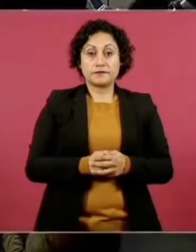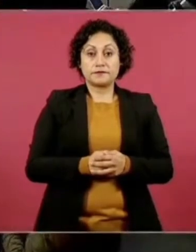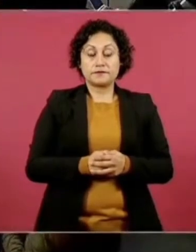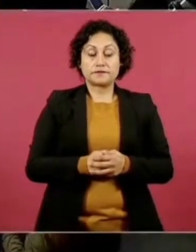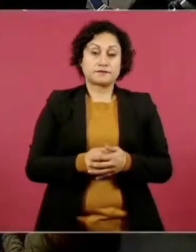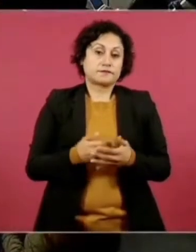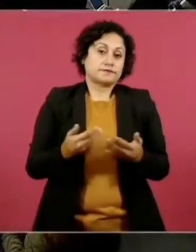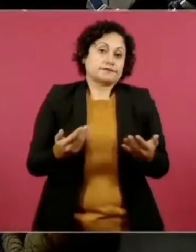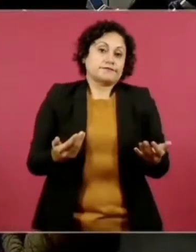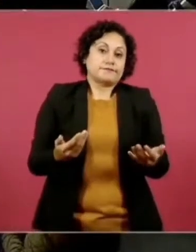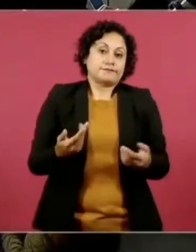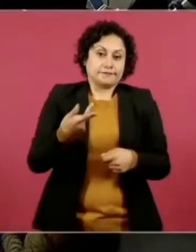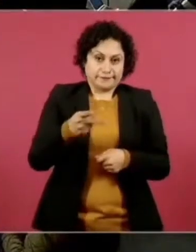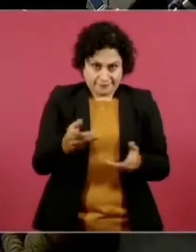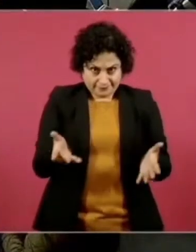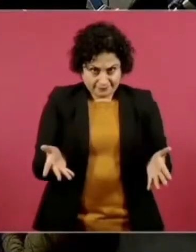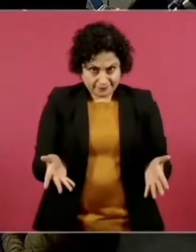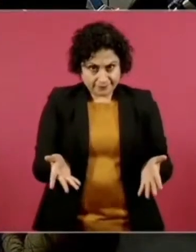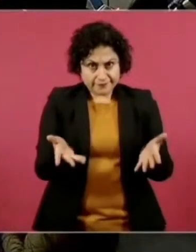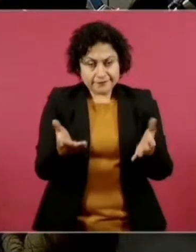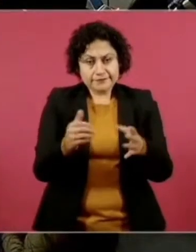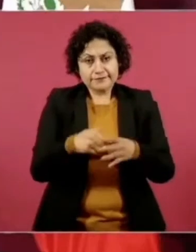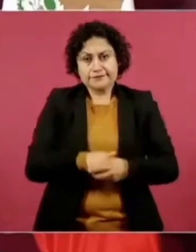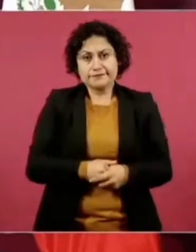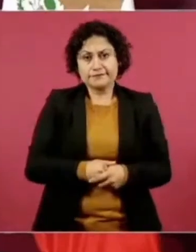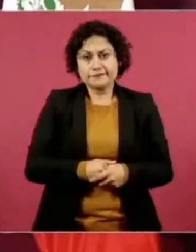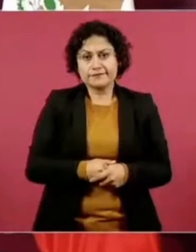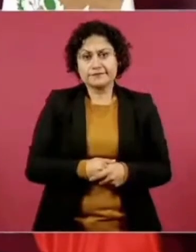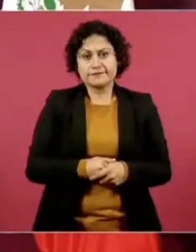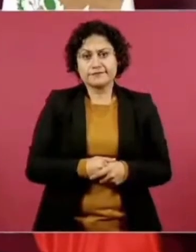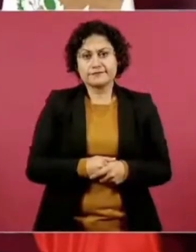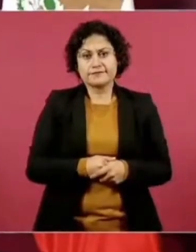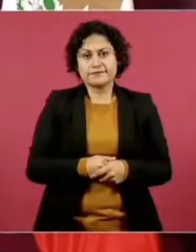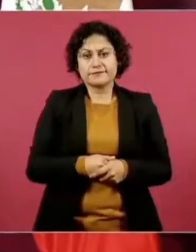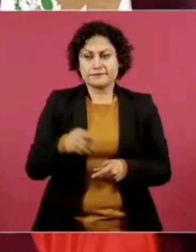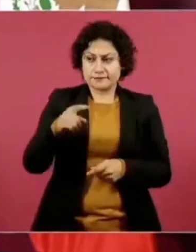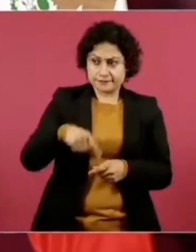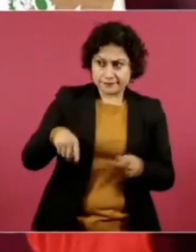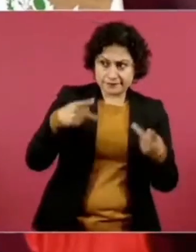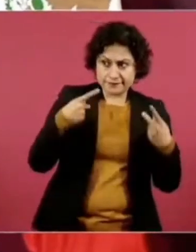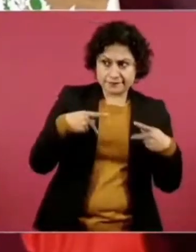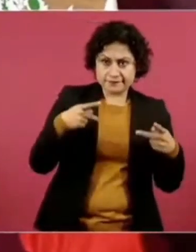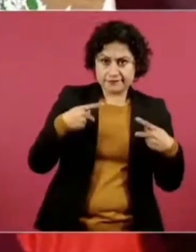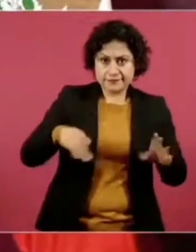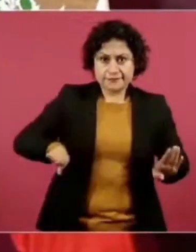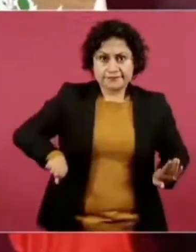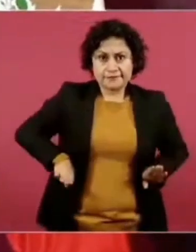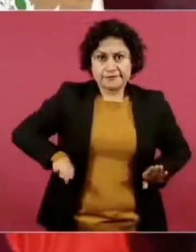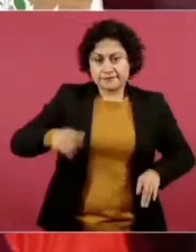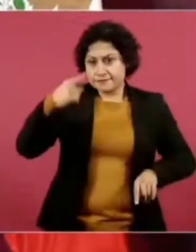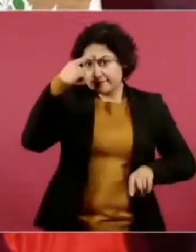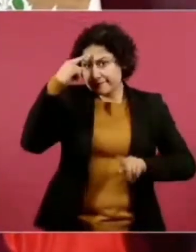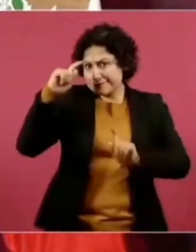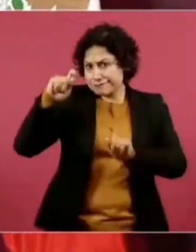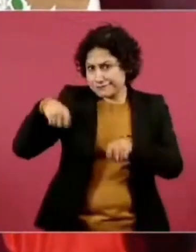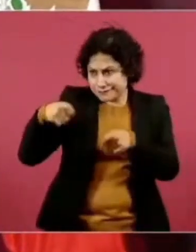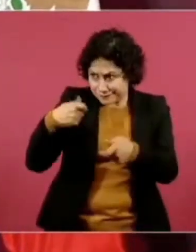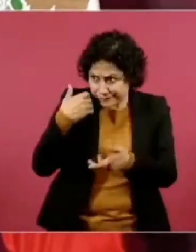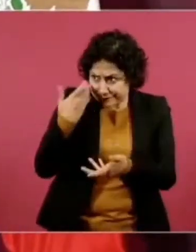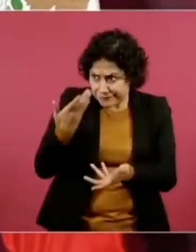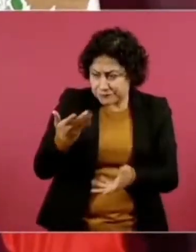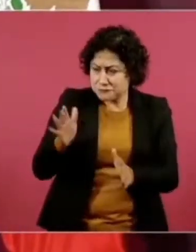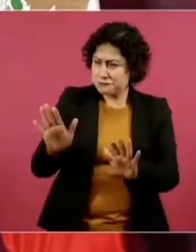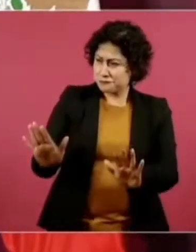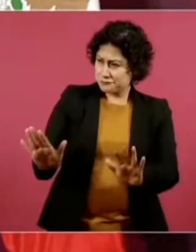Pero ánimo a los conserva, todavía